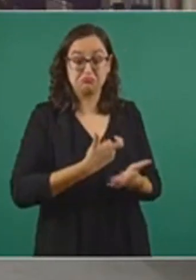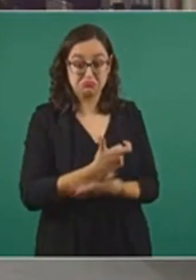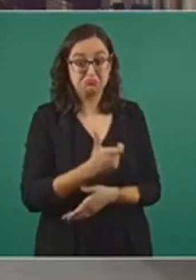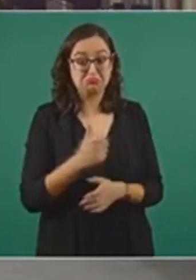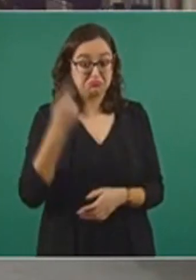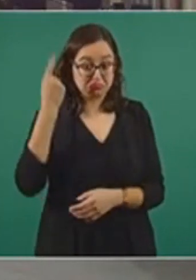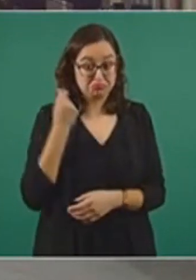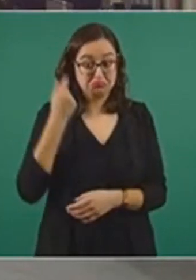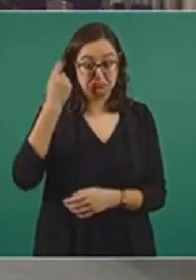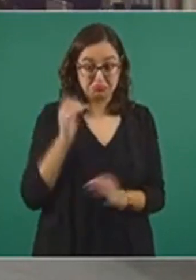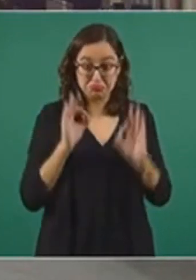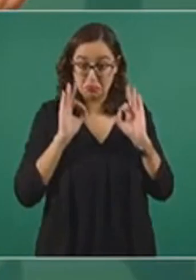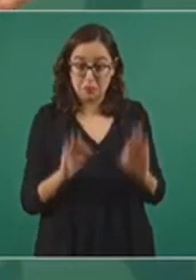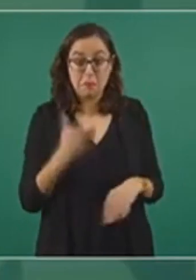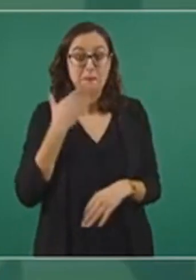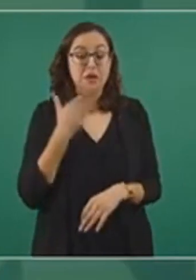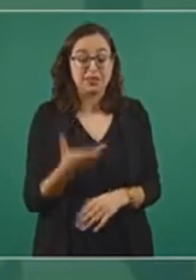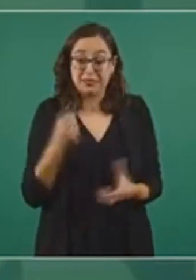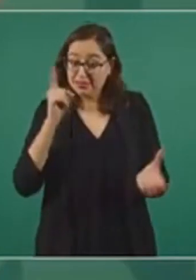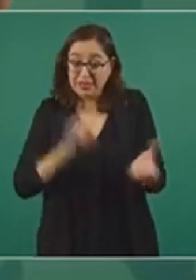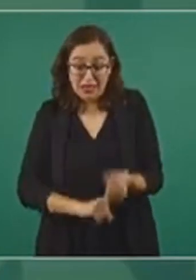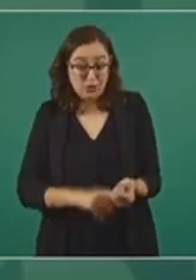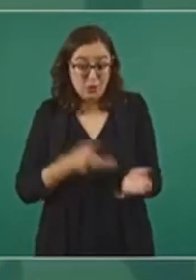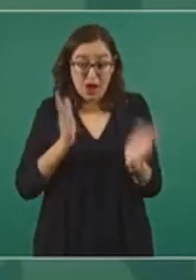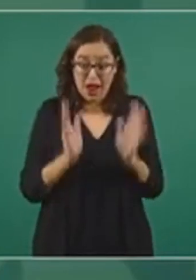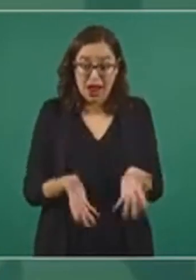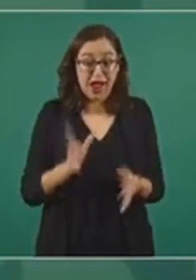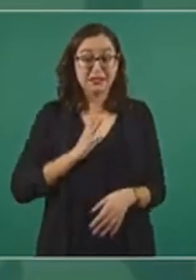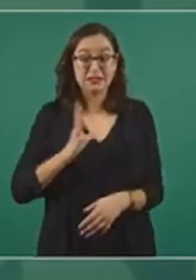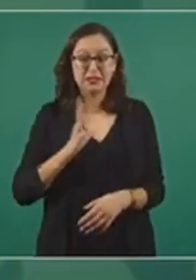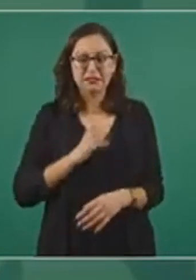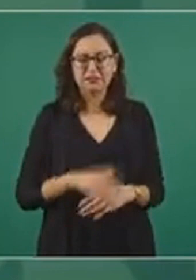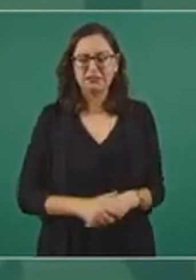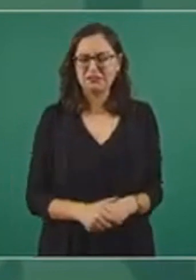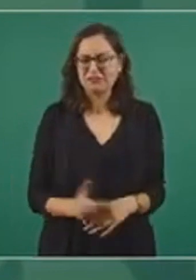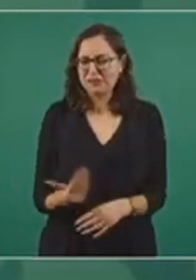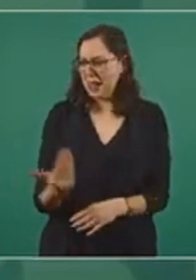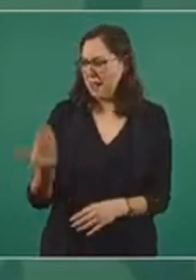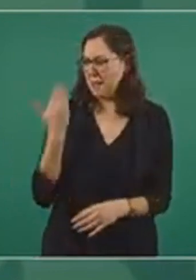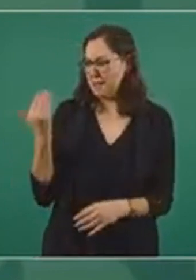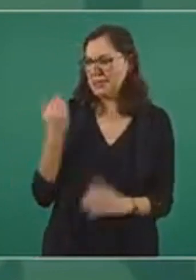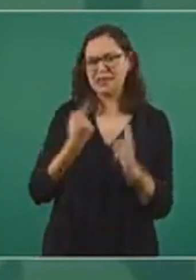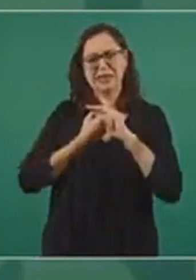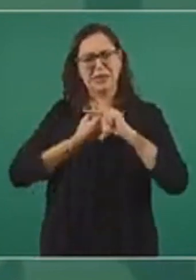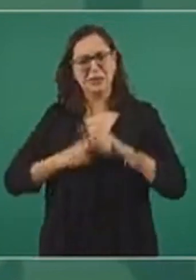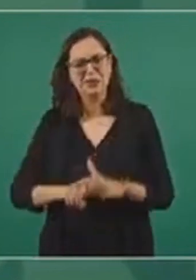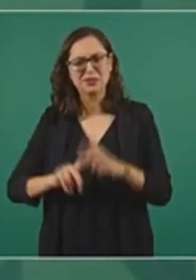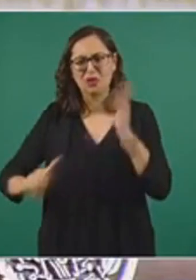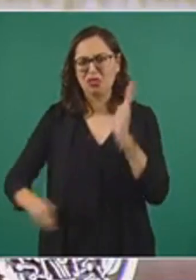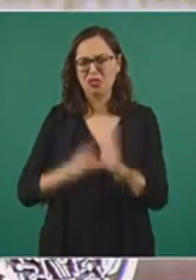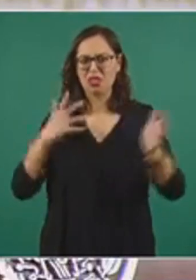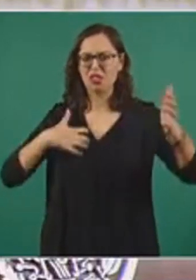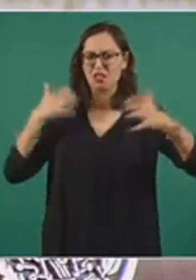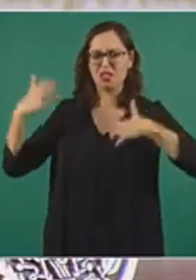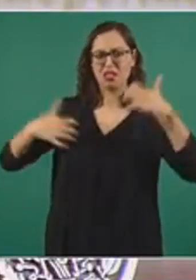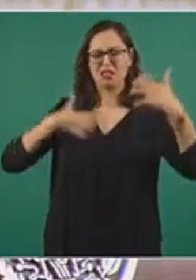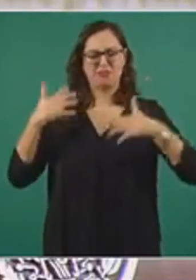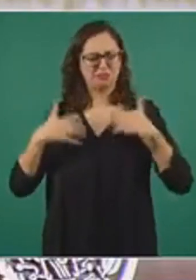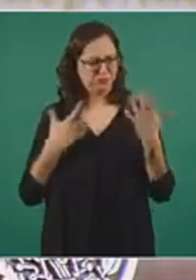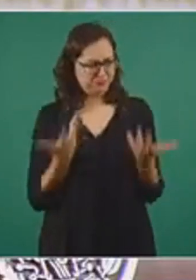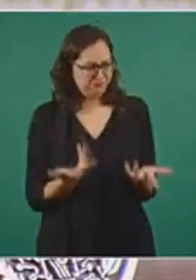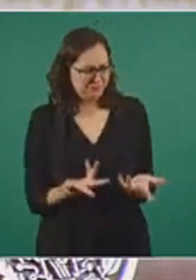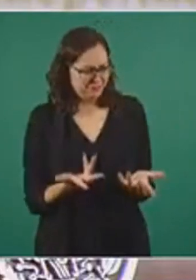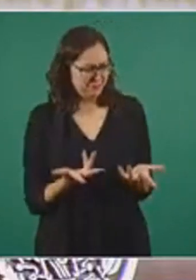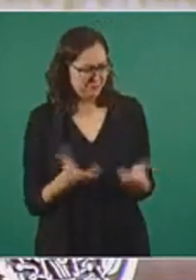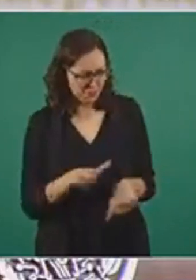y así se está trabajando. Lo sacaron últimamente, no sabemos exactamente por qué, porque ya tiene esto varios